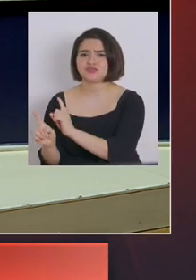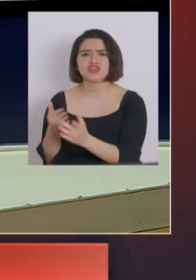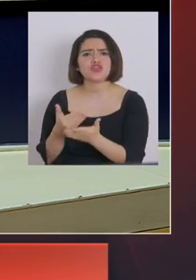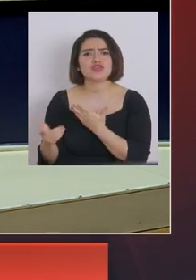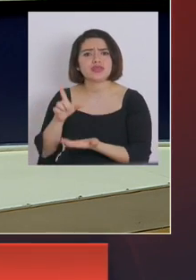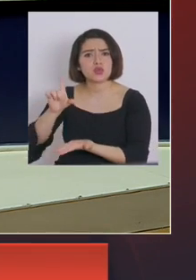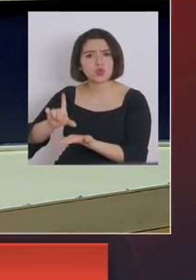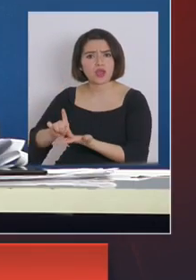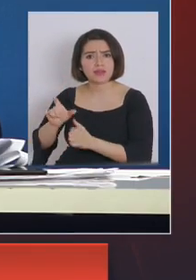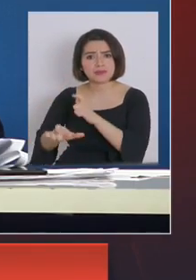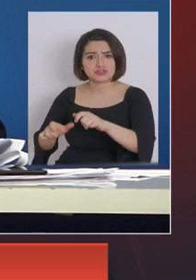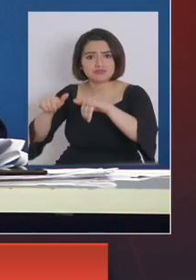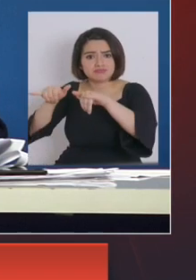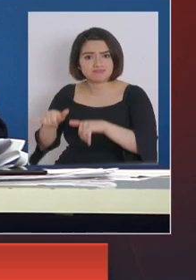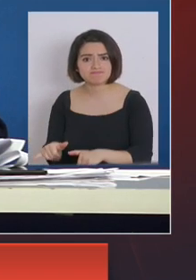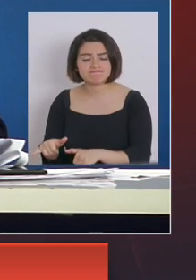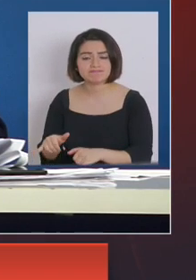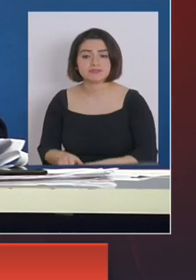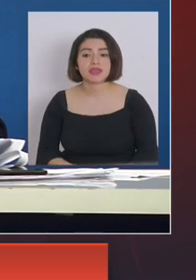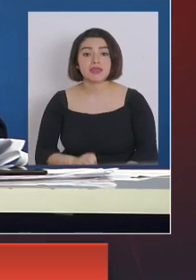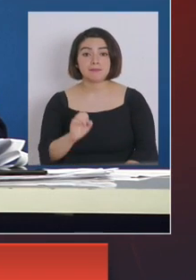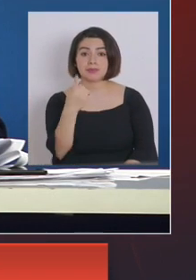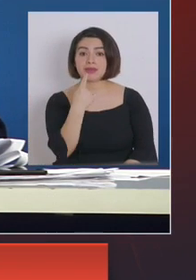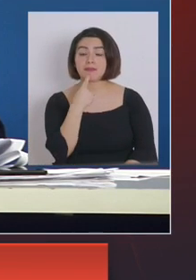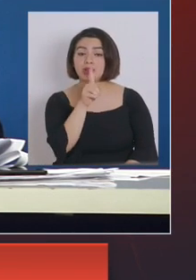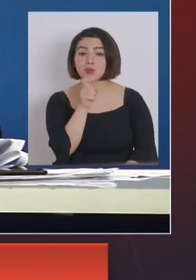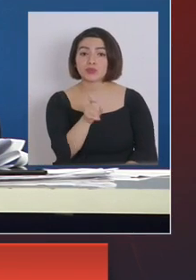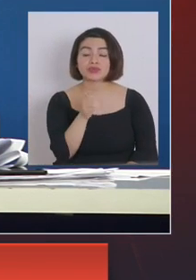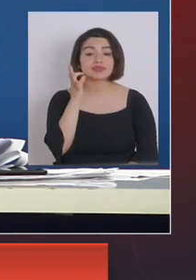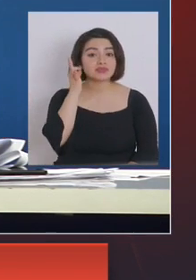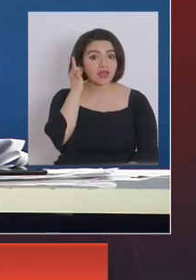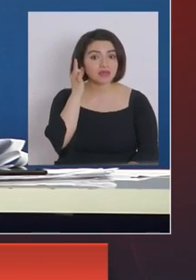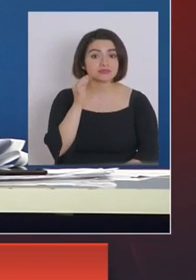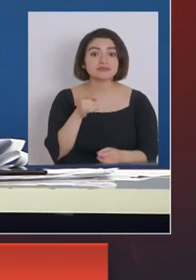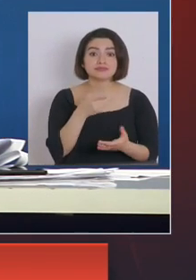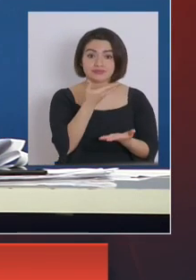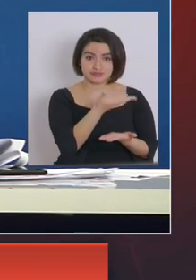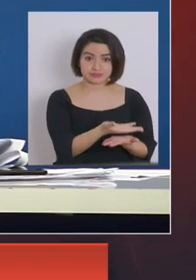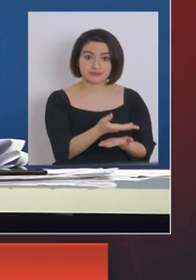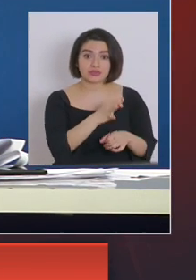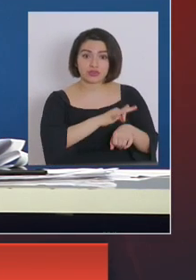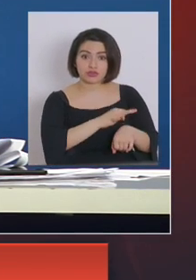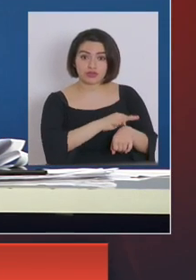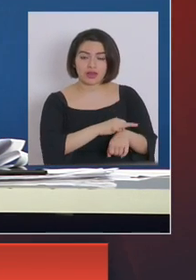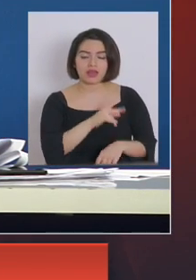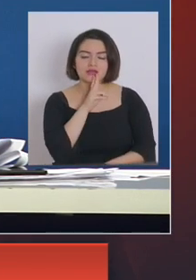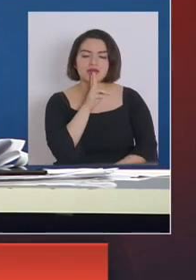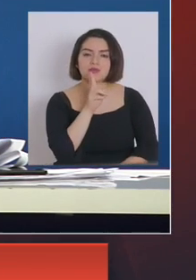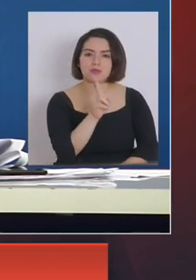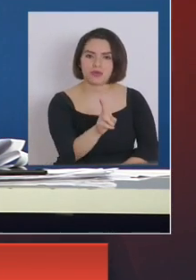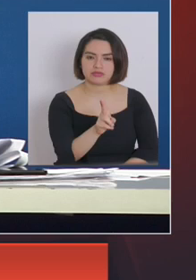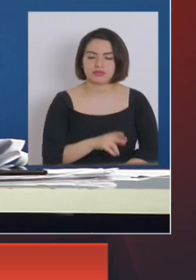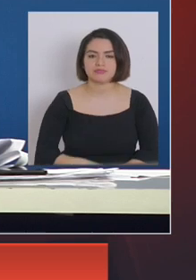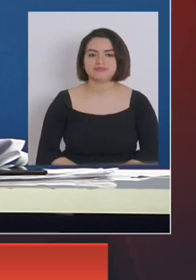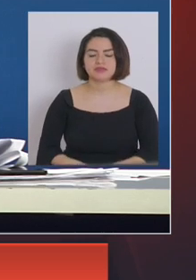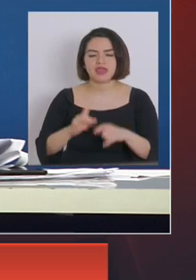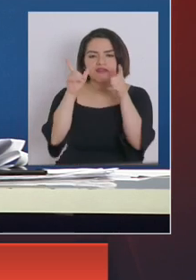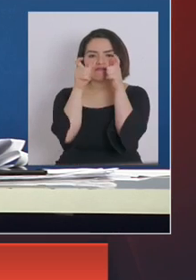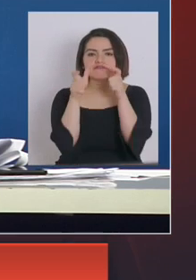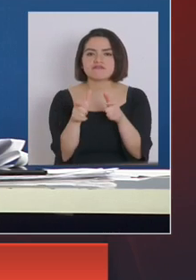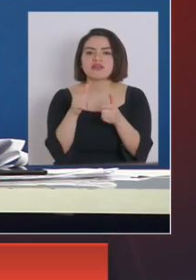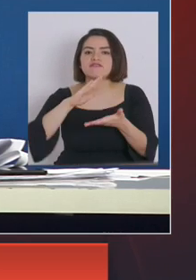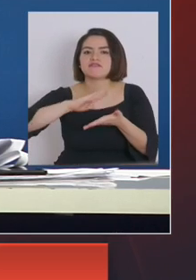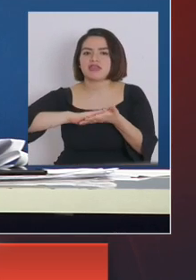personas? Con respecto a la primera pregunta le voy a pedir que la doctora Baza conteste acerca de la fiscalización en esas